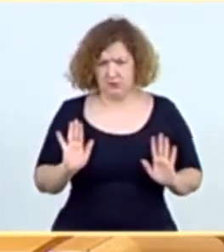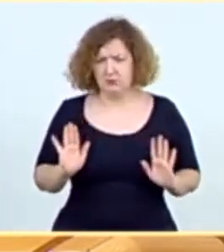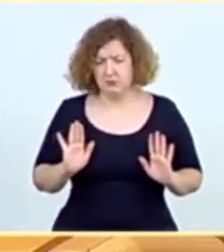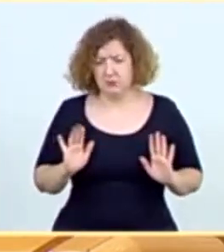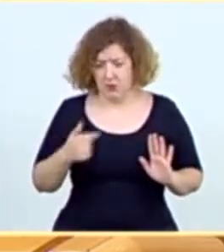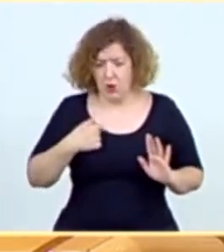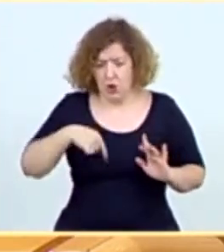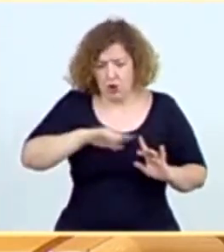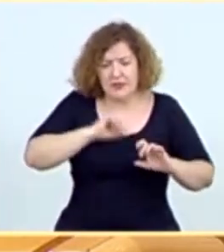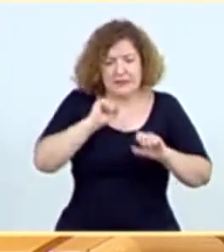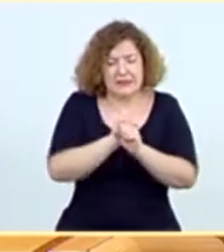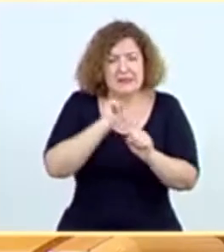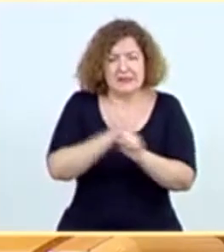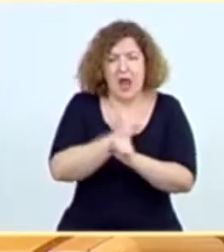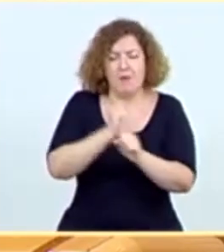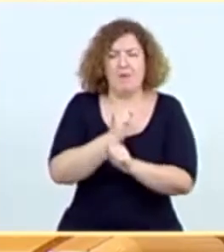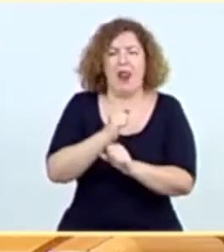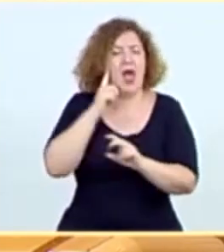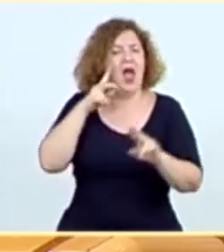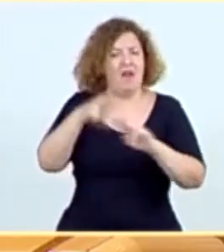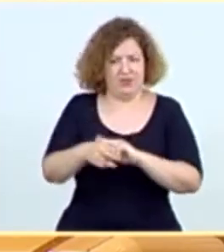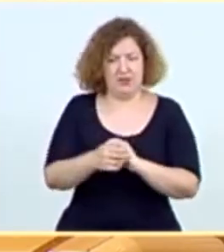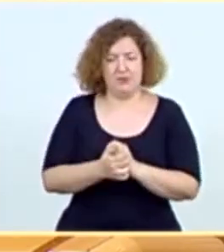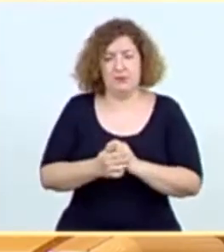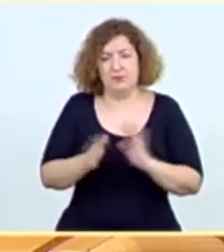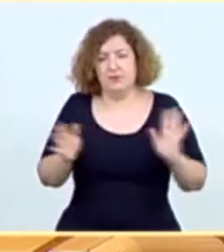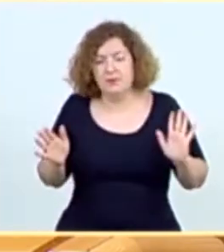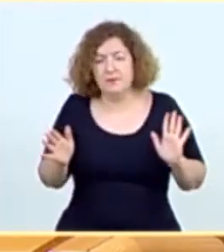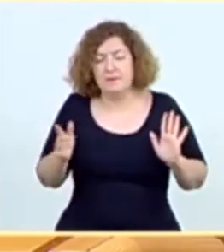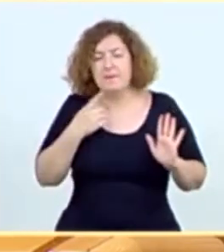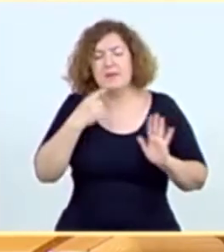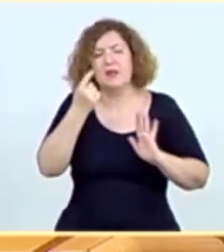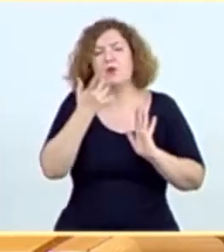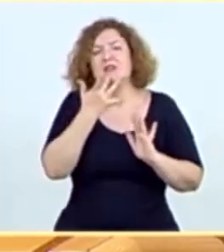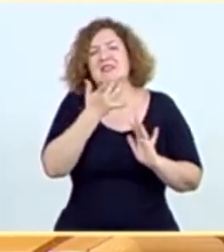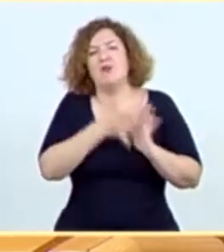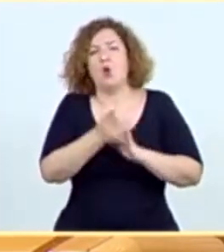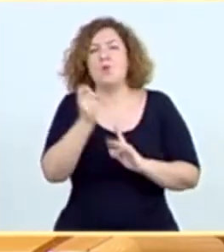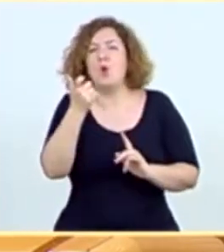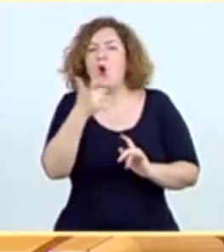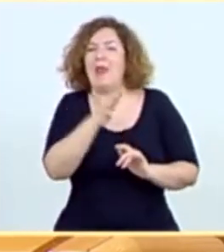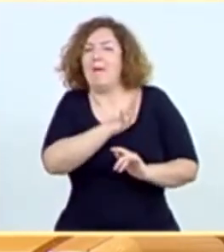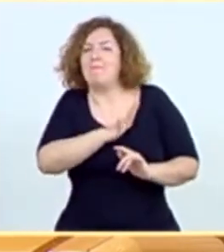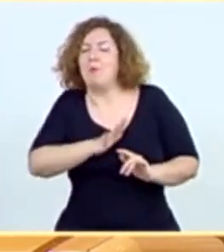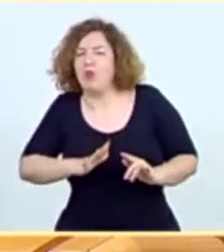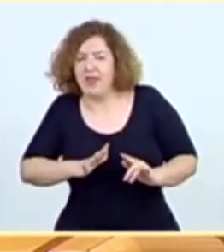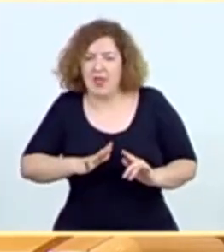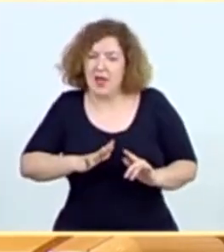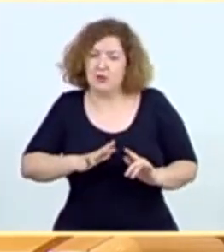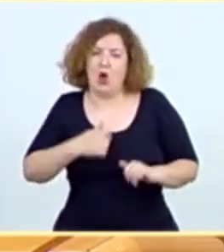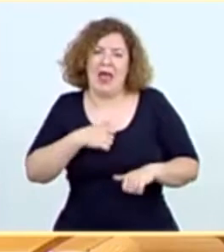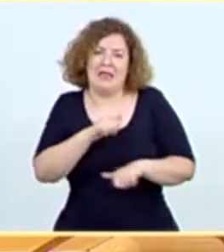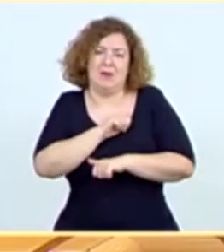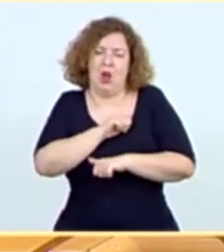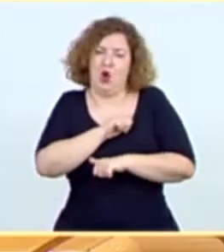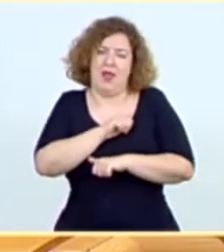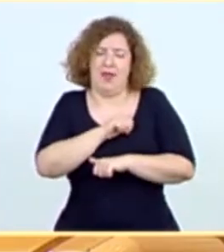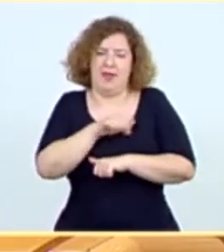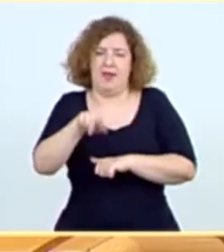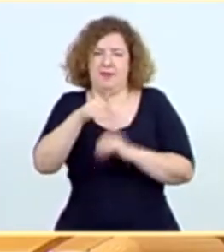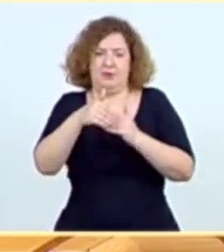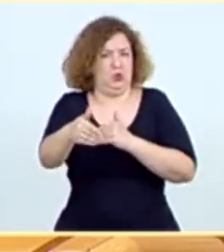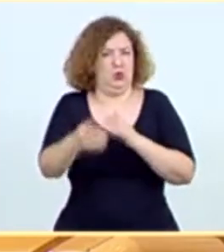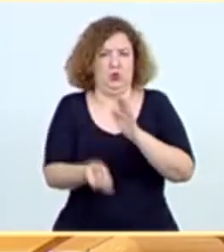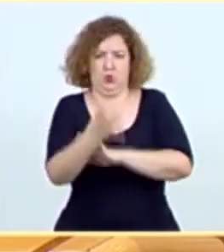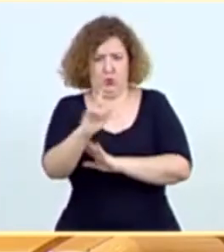trabajamos para que sea así. Ahora, me va a permitir usted que, por un criterio básico de prudencia, sea un escenario que no podamos descartar. Pero yo creo que no hará